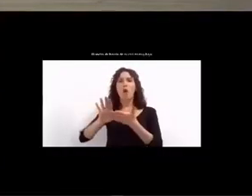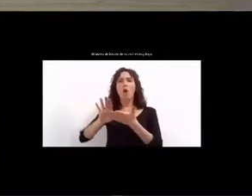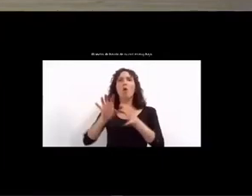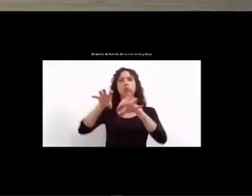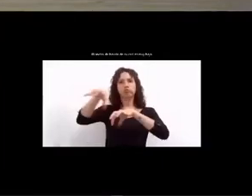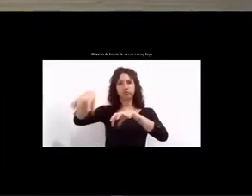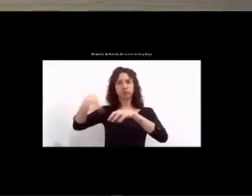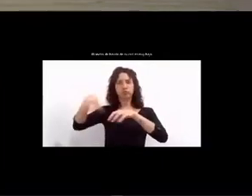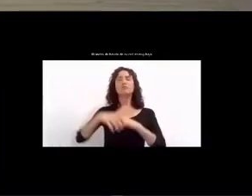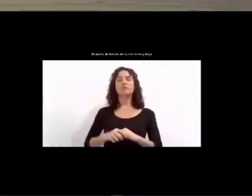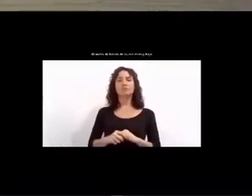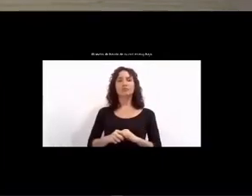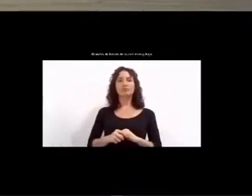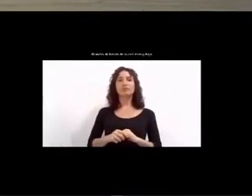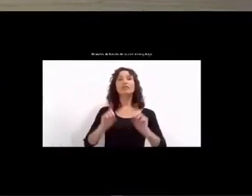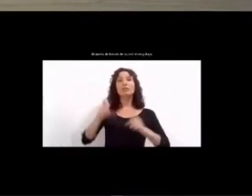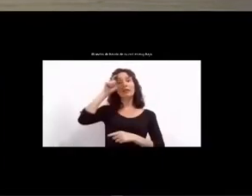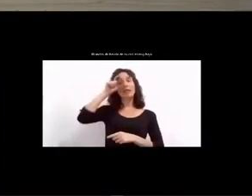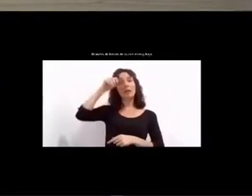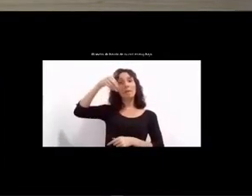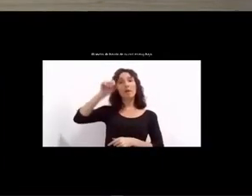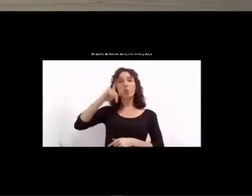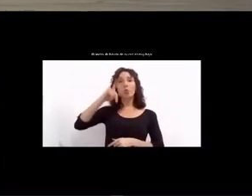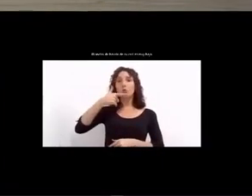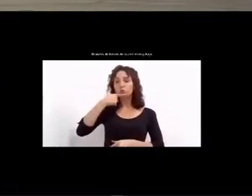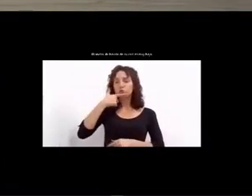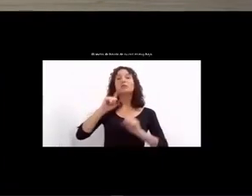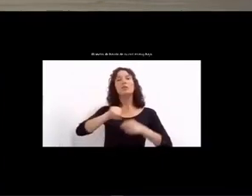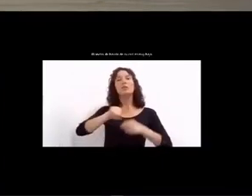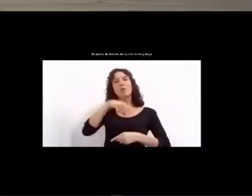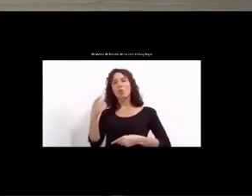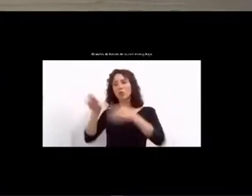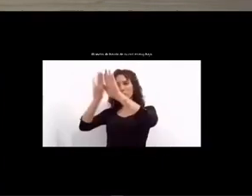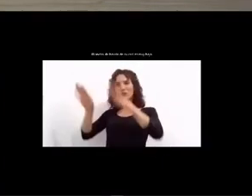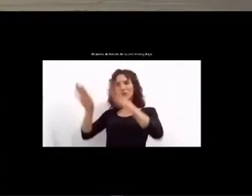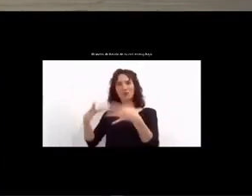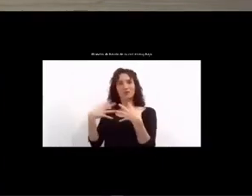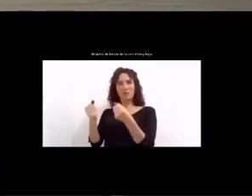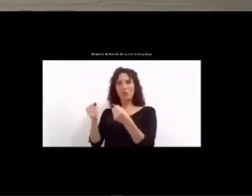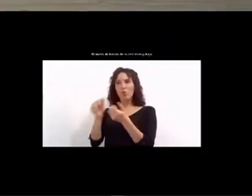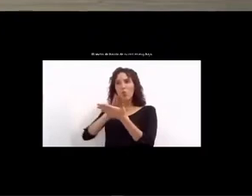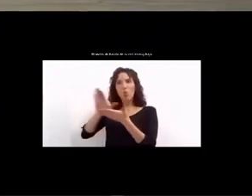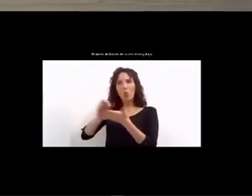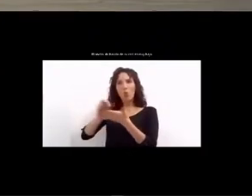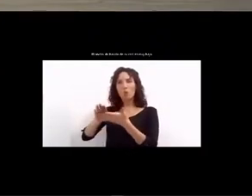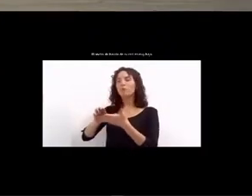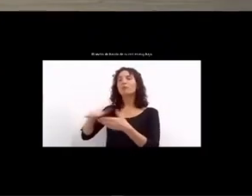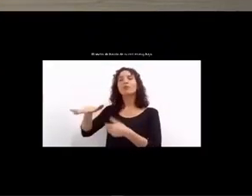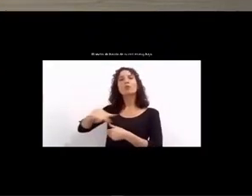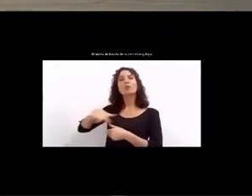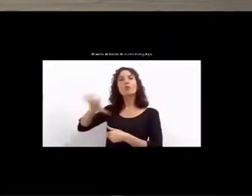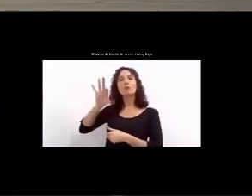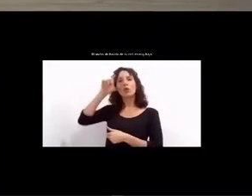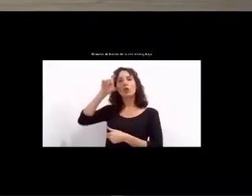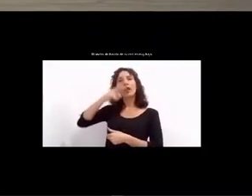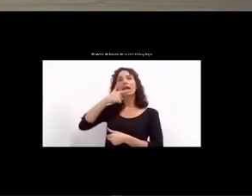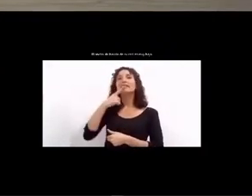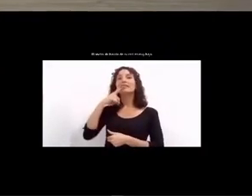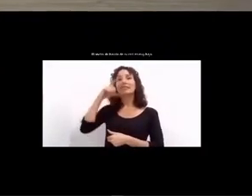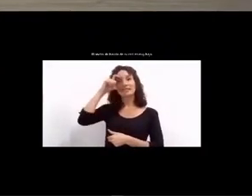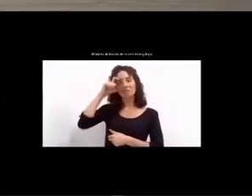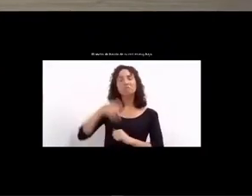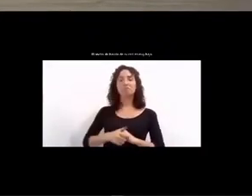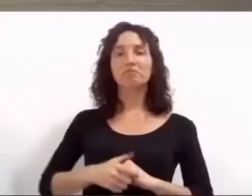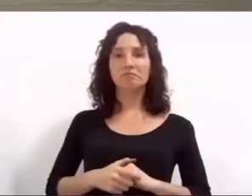salud Emaús y vamos a construir el centro de salud de Avellaneda Oeste en unos días vamos a inaugurar la